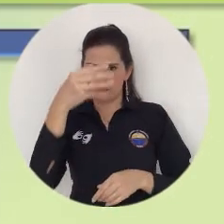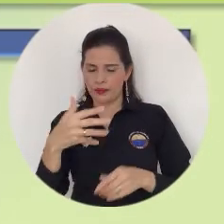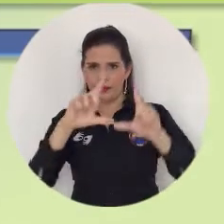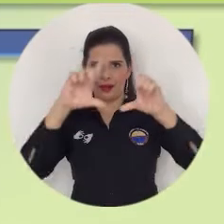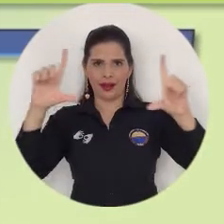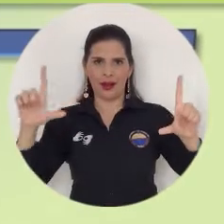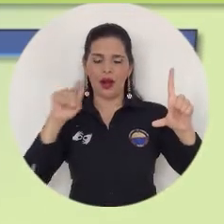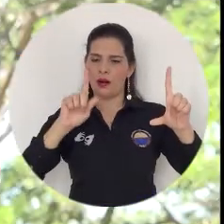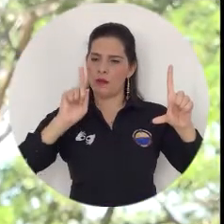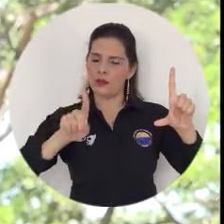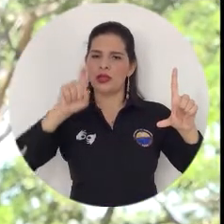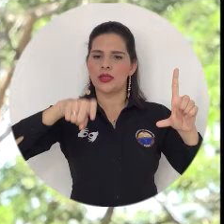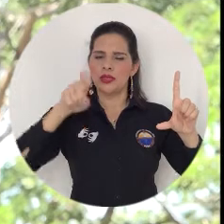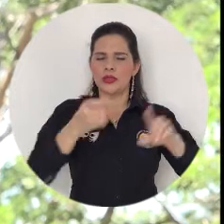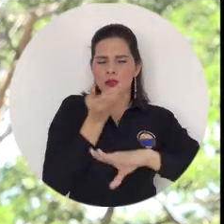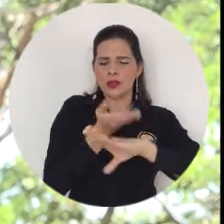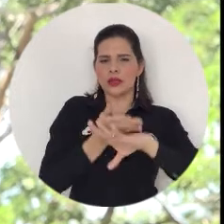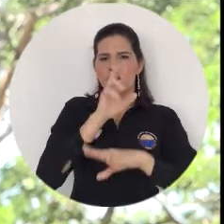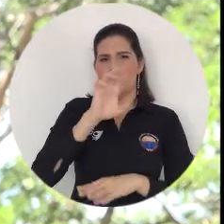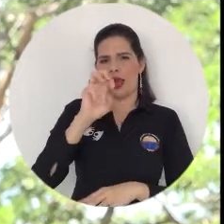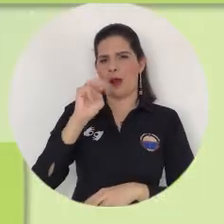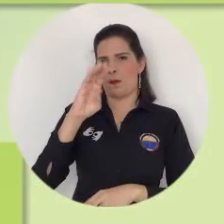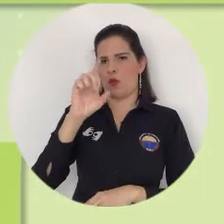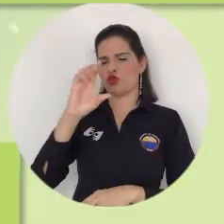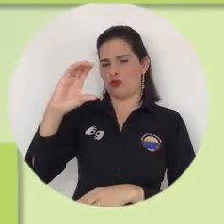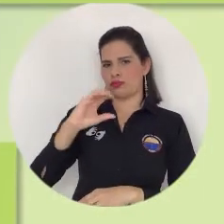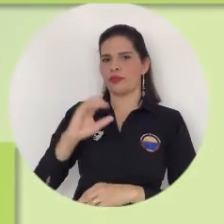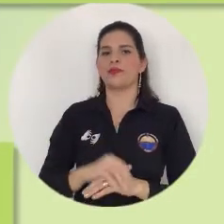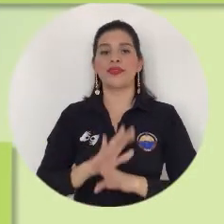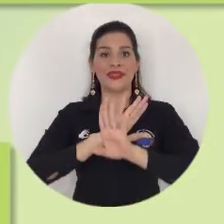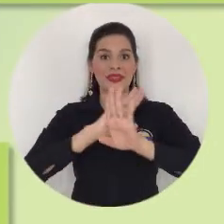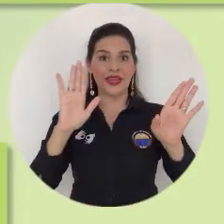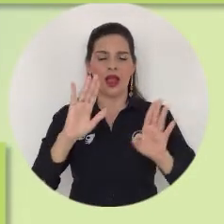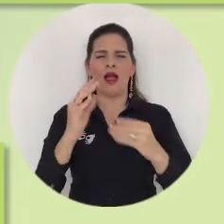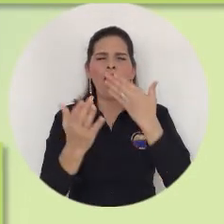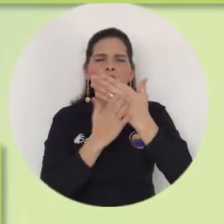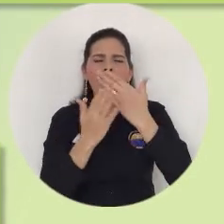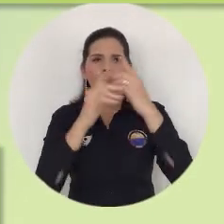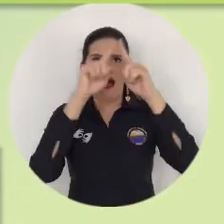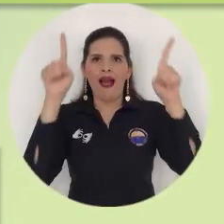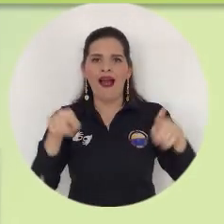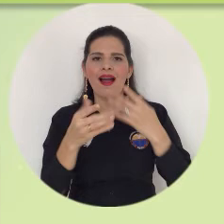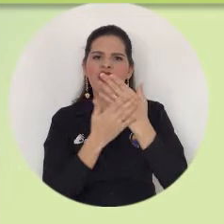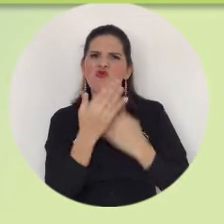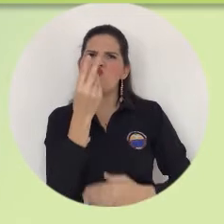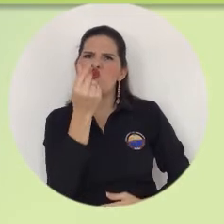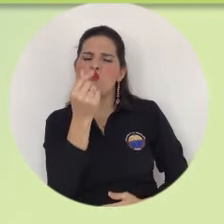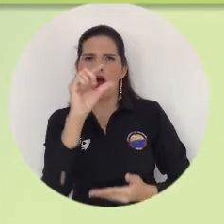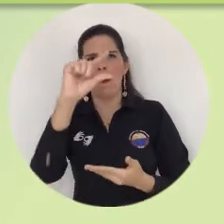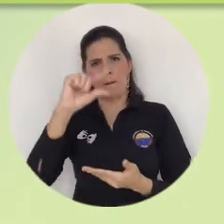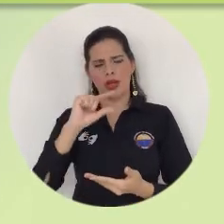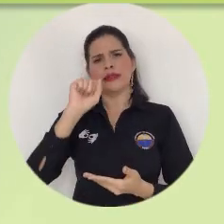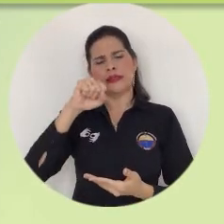realizar solicitud de reembolso. Cuarto, hecho esto se te mostrará el valor que tienes a favor y que quieres que se te haga la